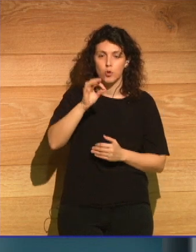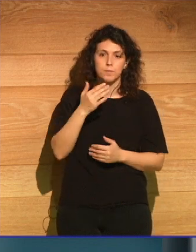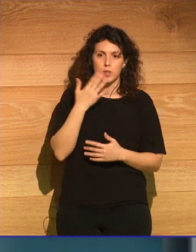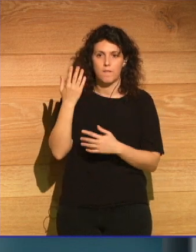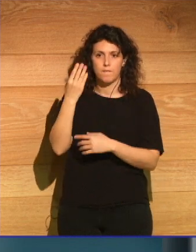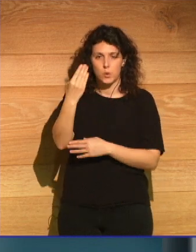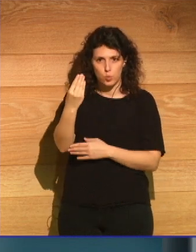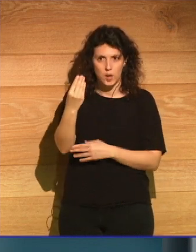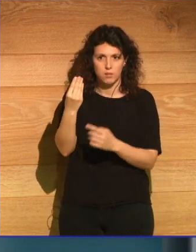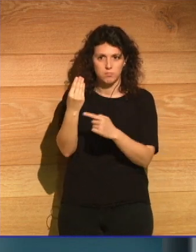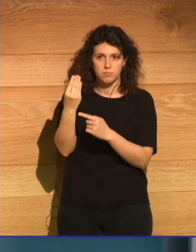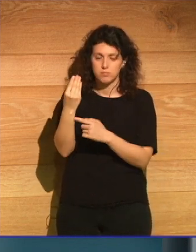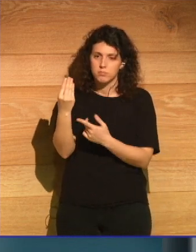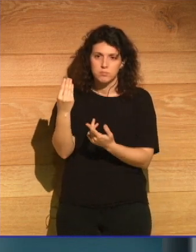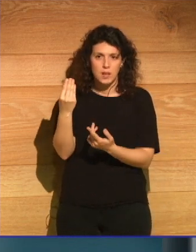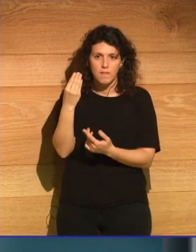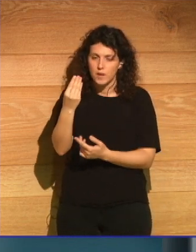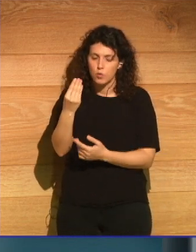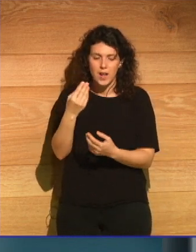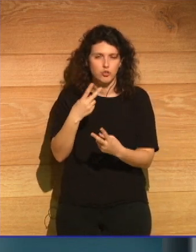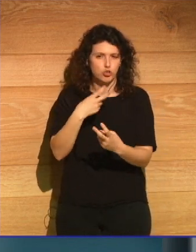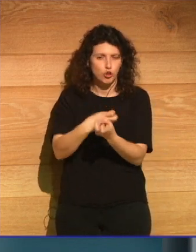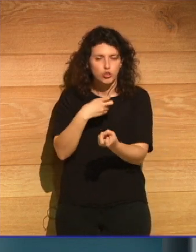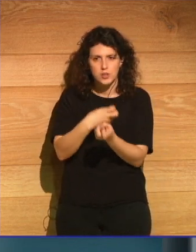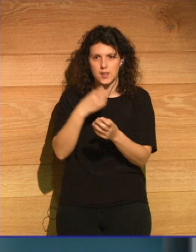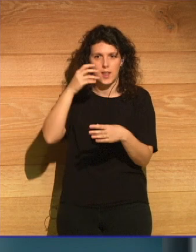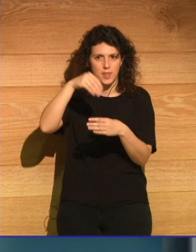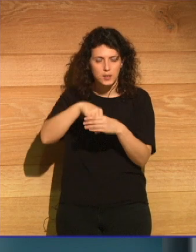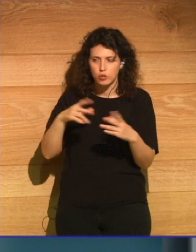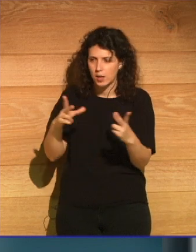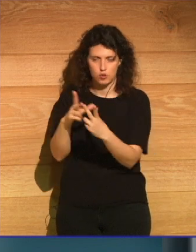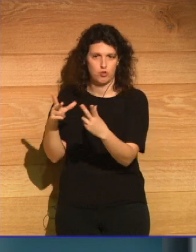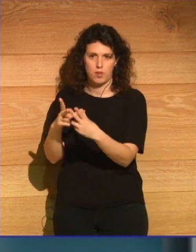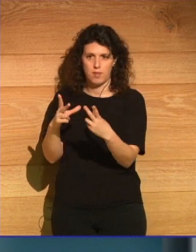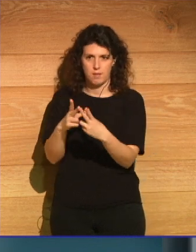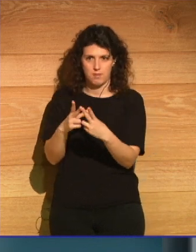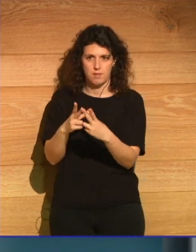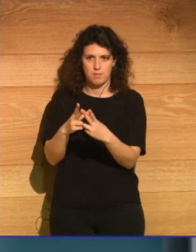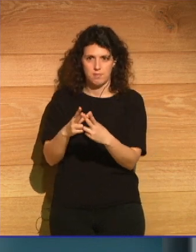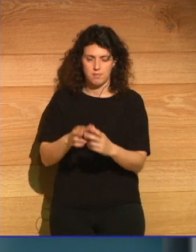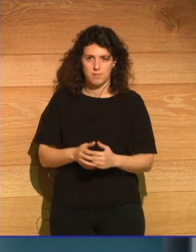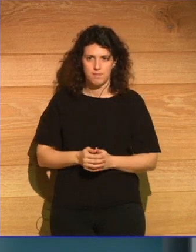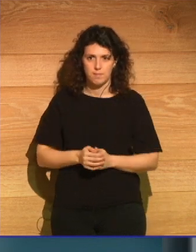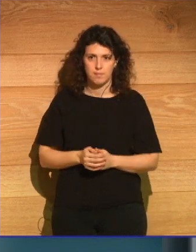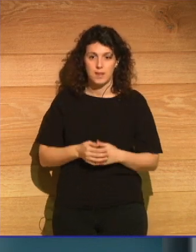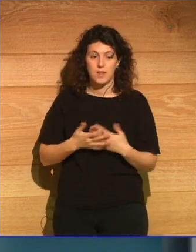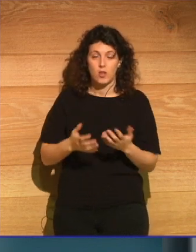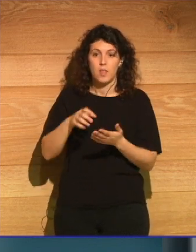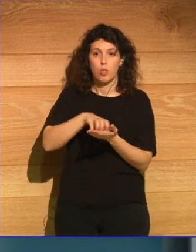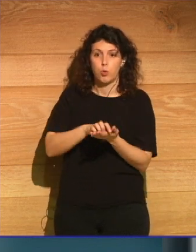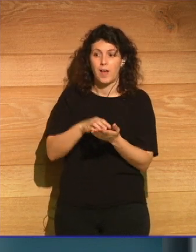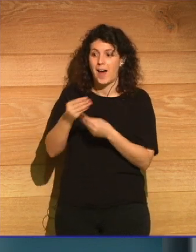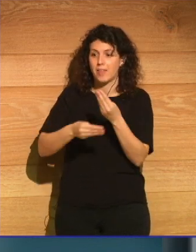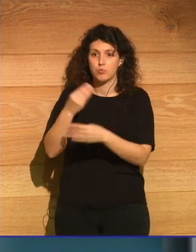que era terriblemente tóxica dentro de su propia sociedad y la cuestión era qué hacer con esta